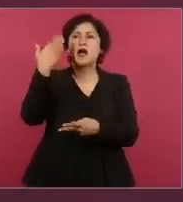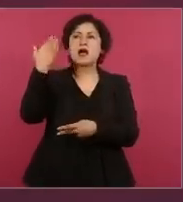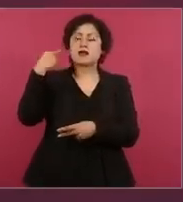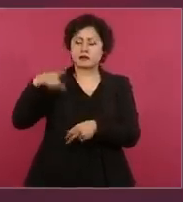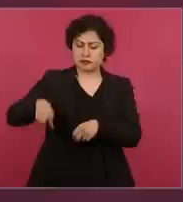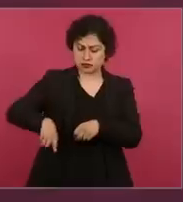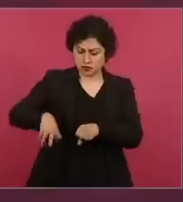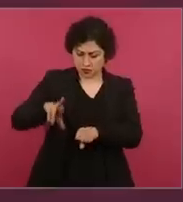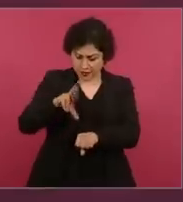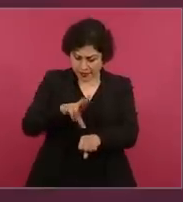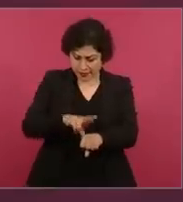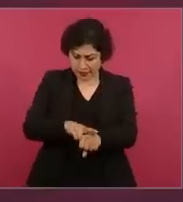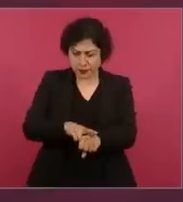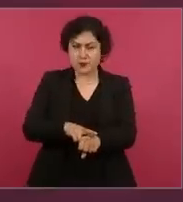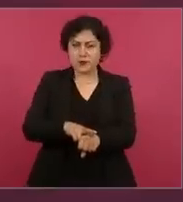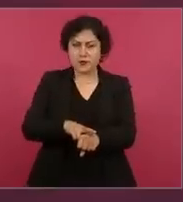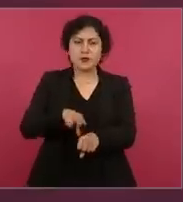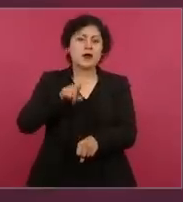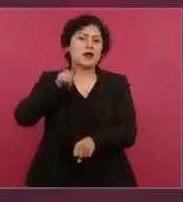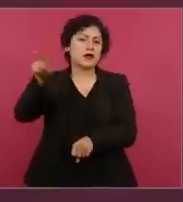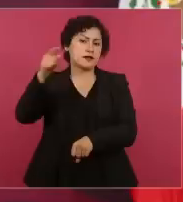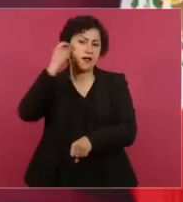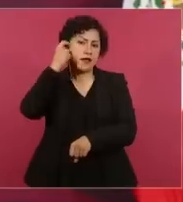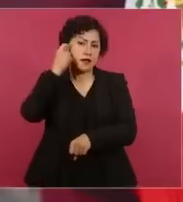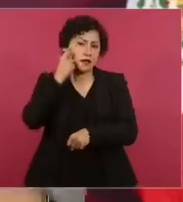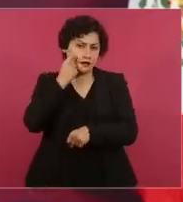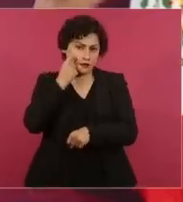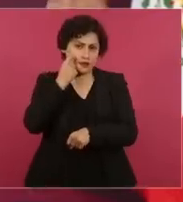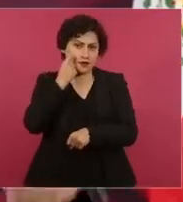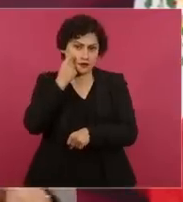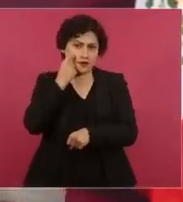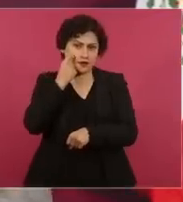Guerrero y otros funcionarios.